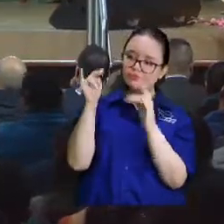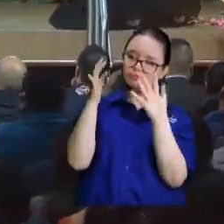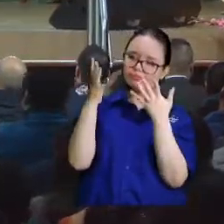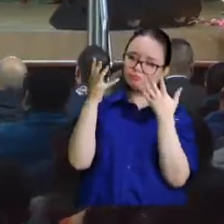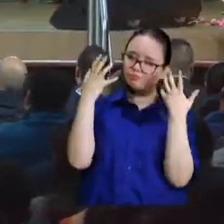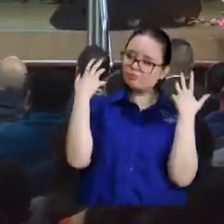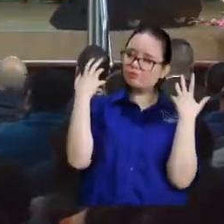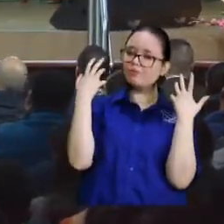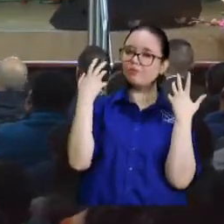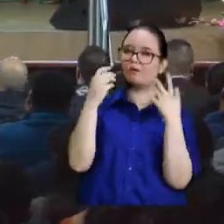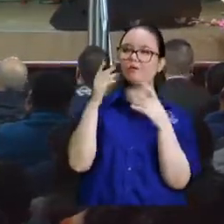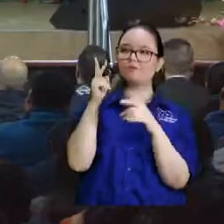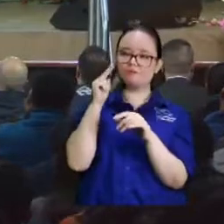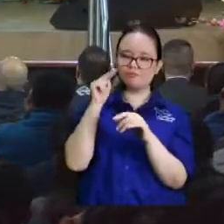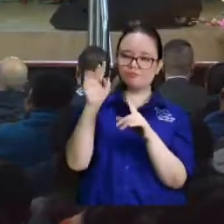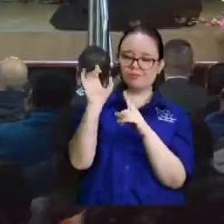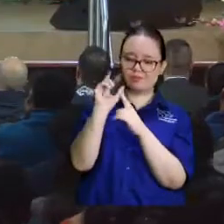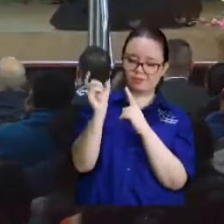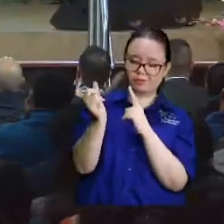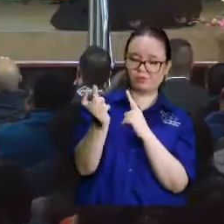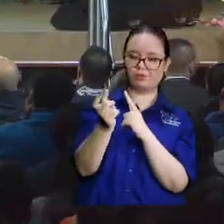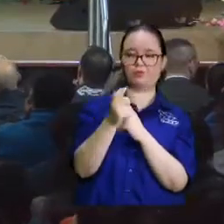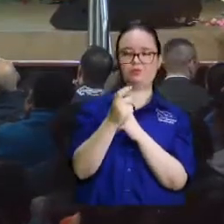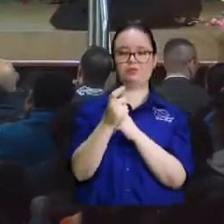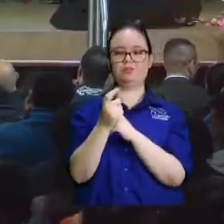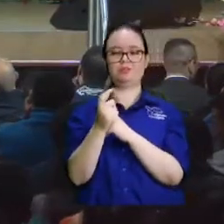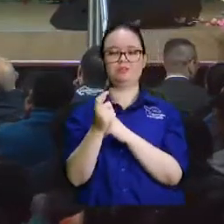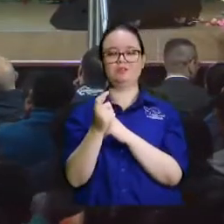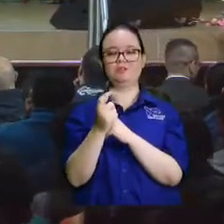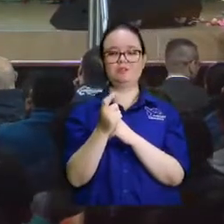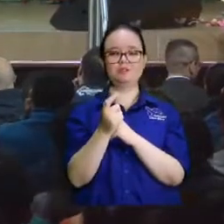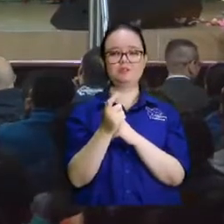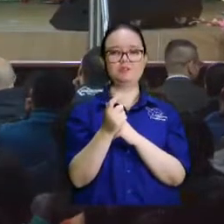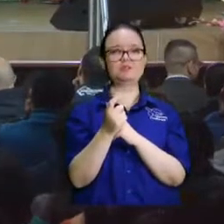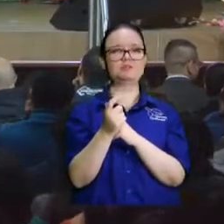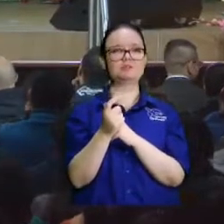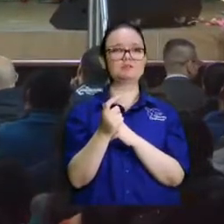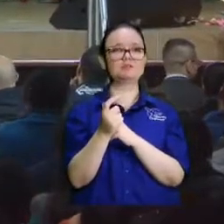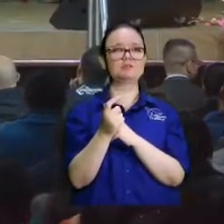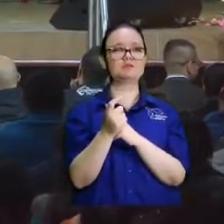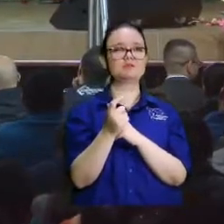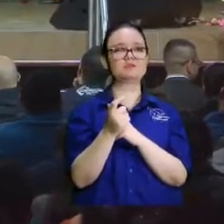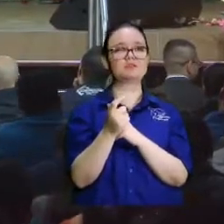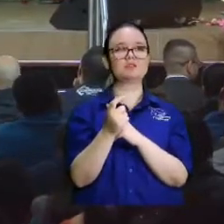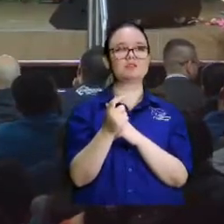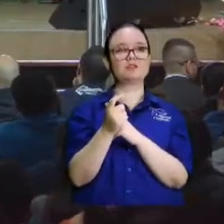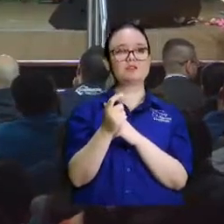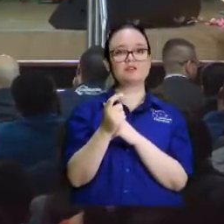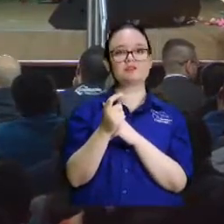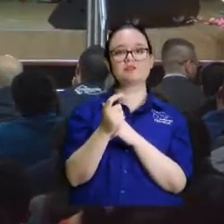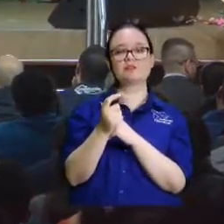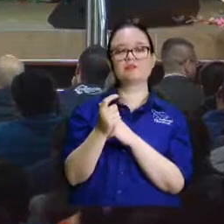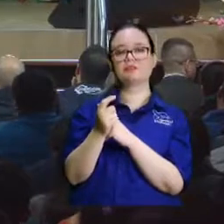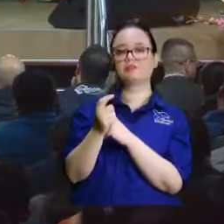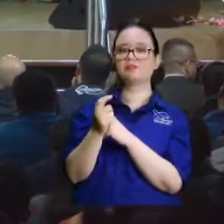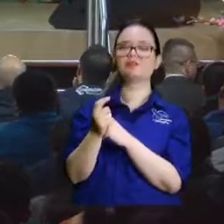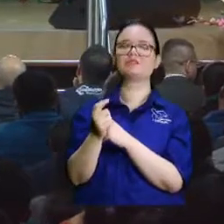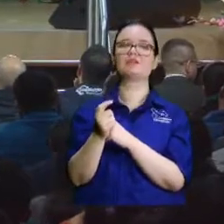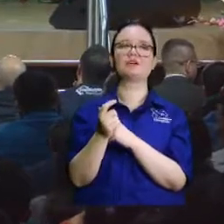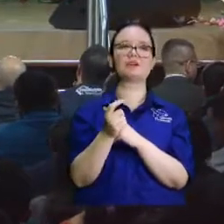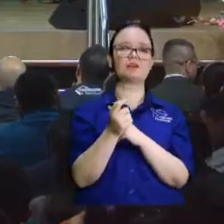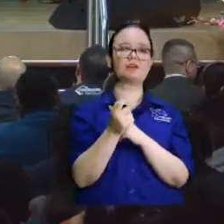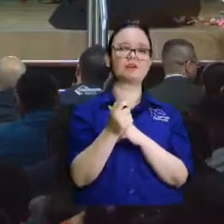por animal no no eh eh eh ¿cuáles son los otros canales educativos? ¿ah?